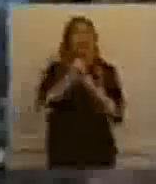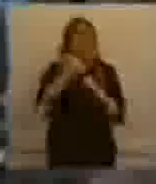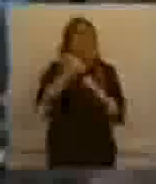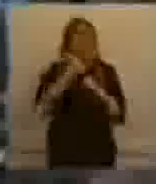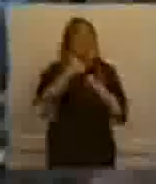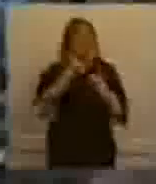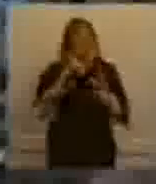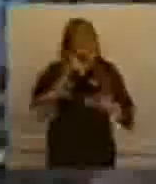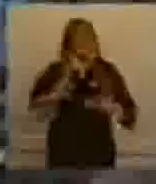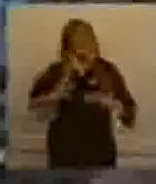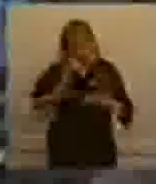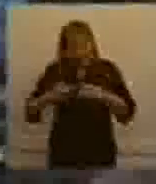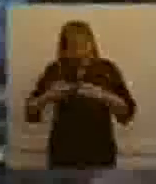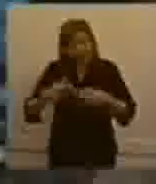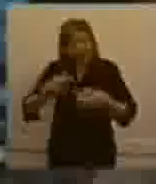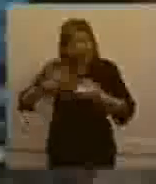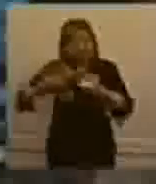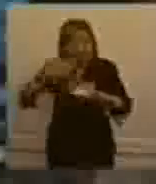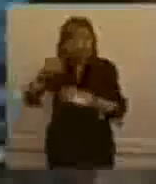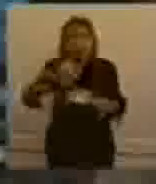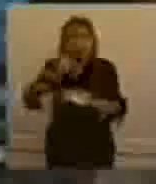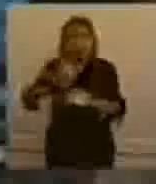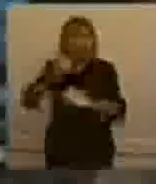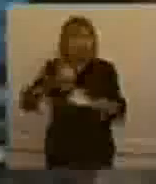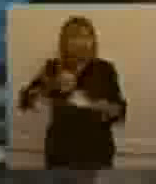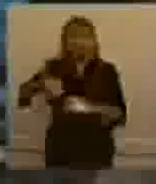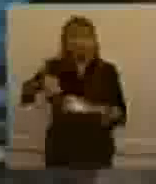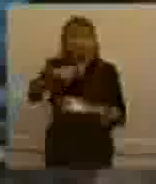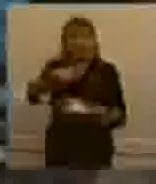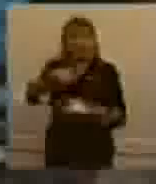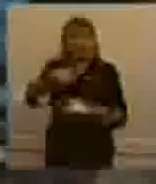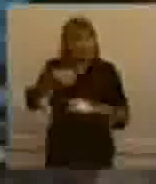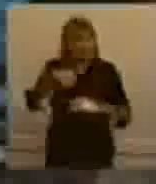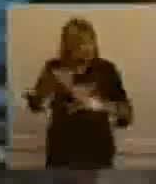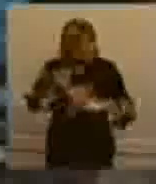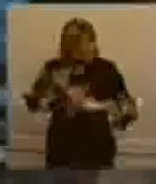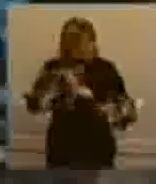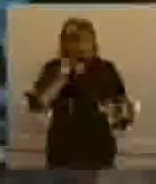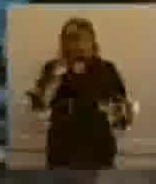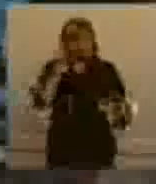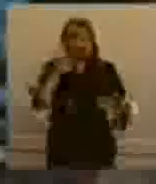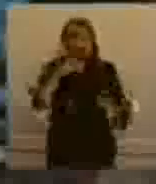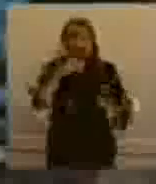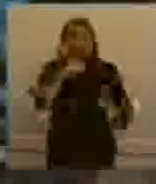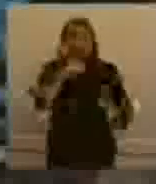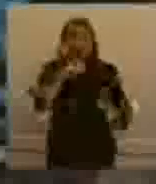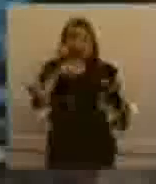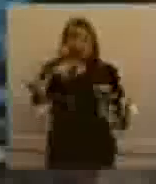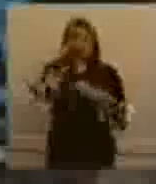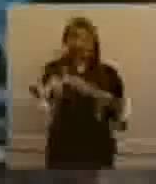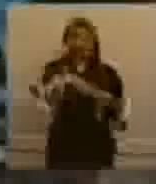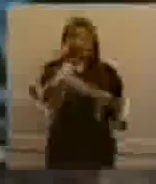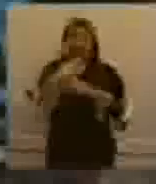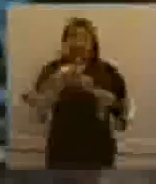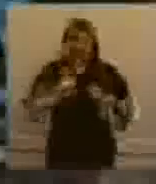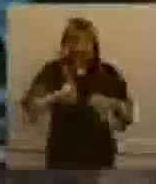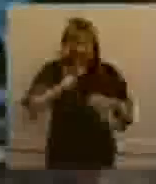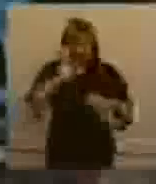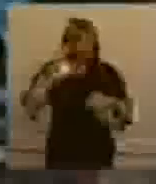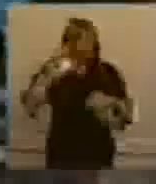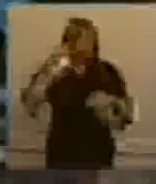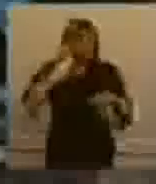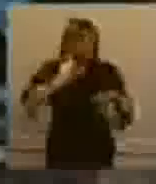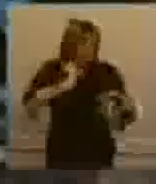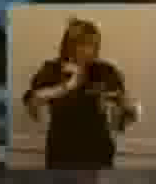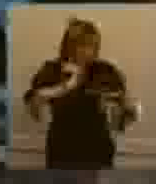a seguir poniendo, acá tengo una foto muy linda, que me mandó la gente de Bariloche, a ver si la encuentro,